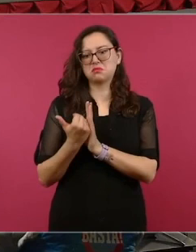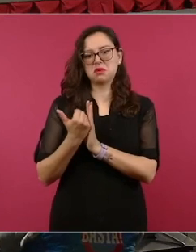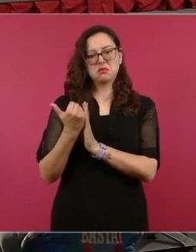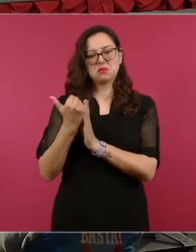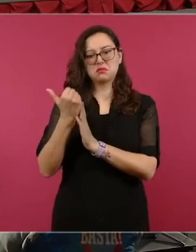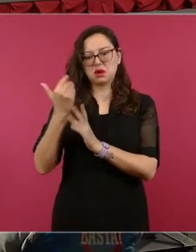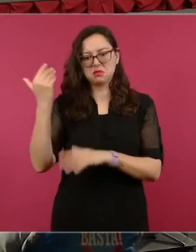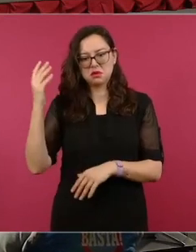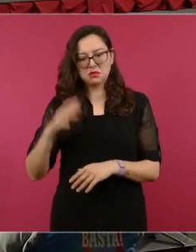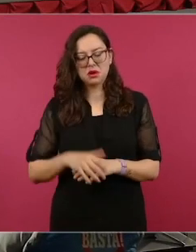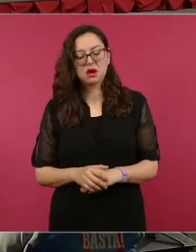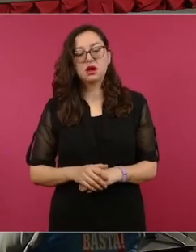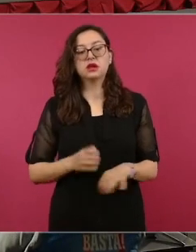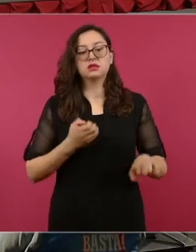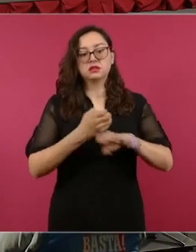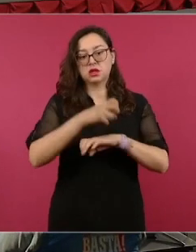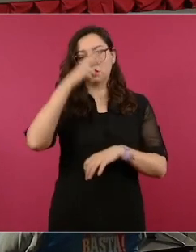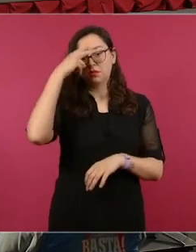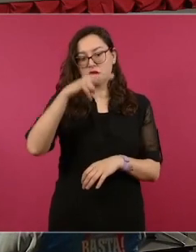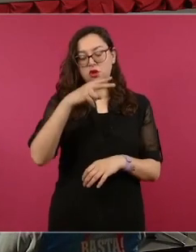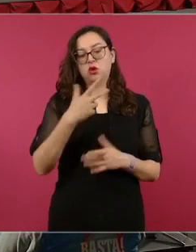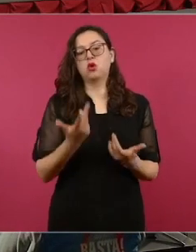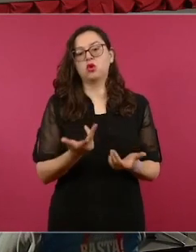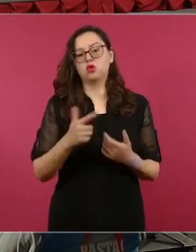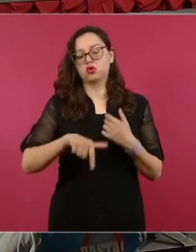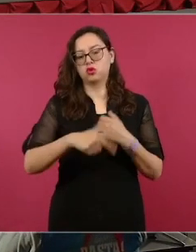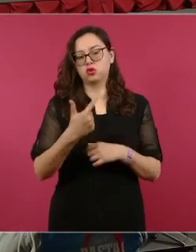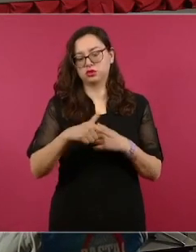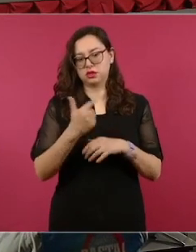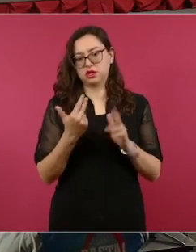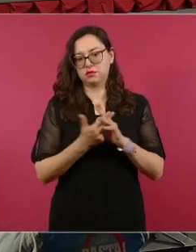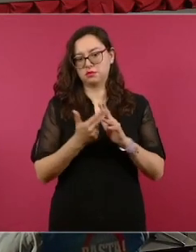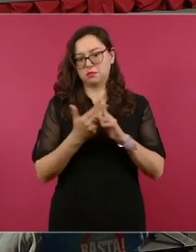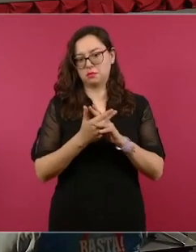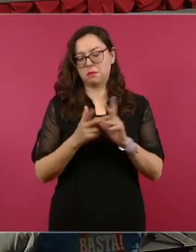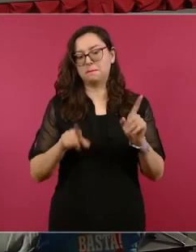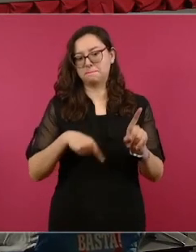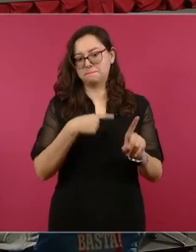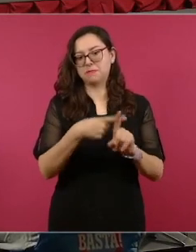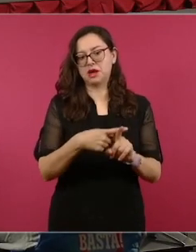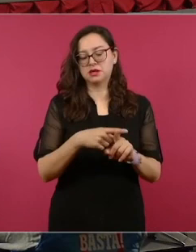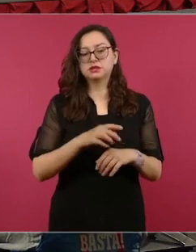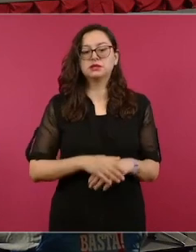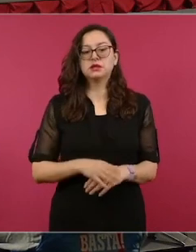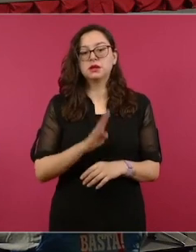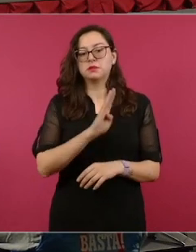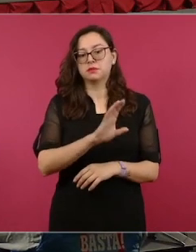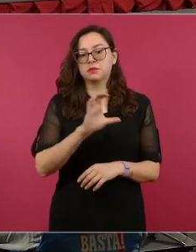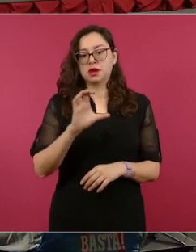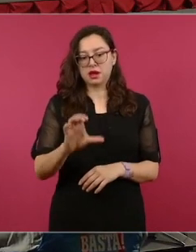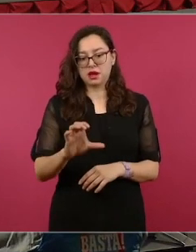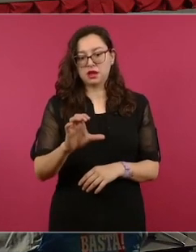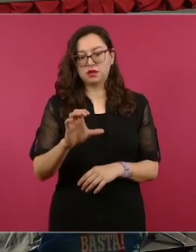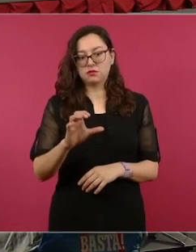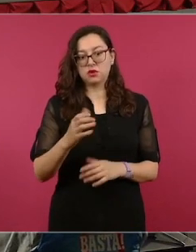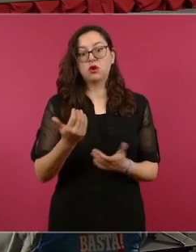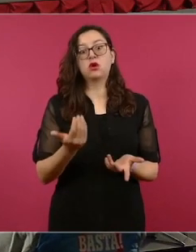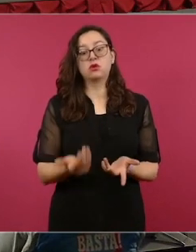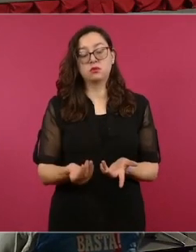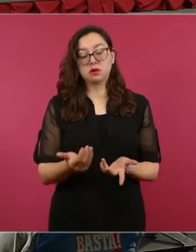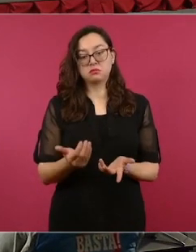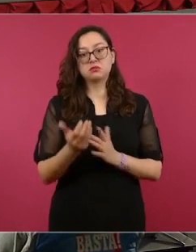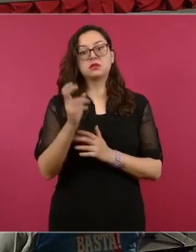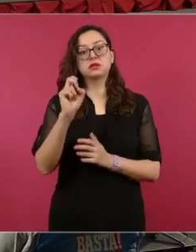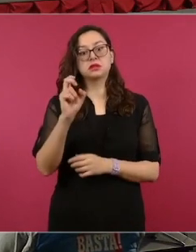12 delitos más que el mes anterior. Adelante. En Baja California, 39 menos que el mes de